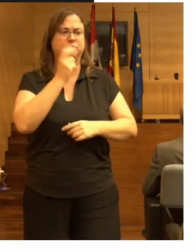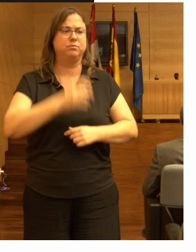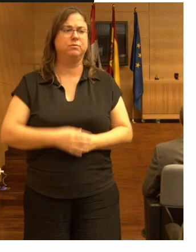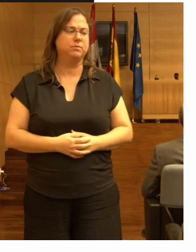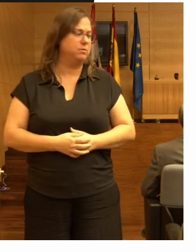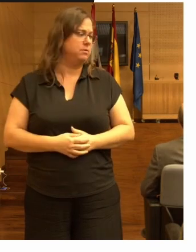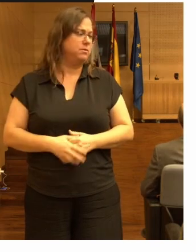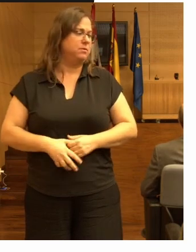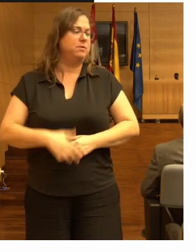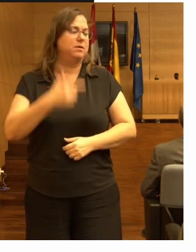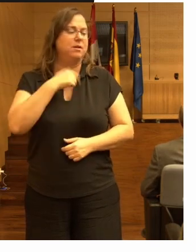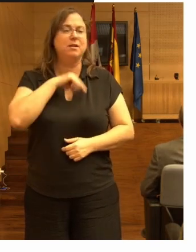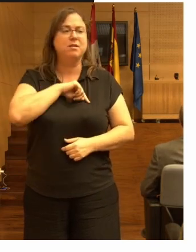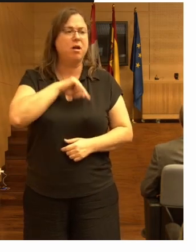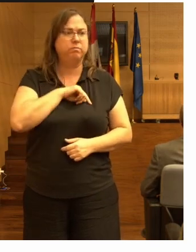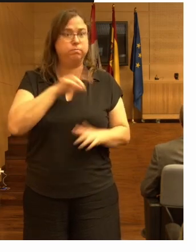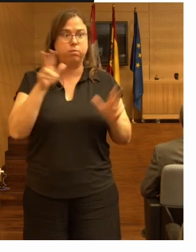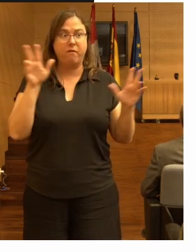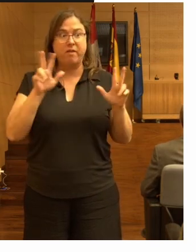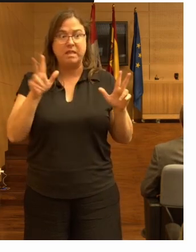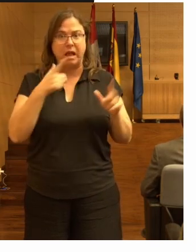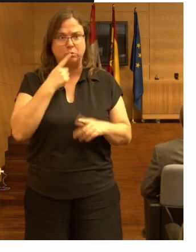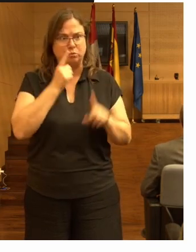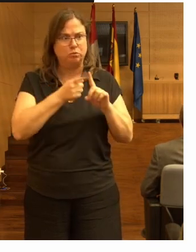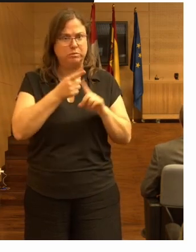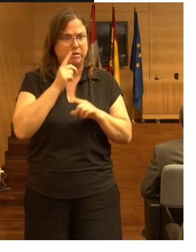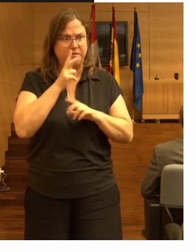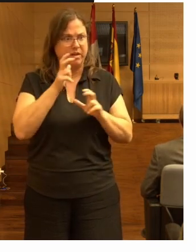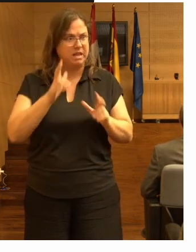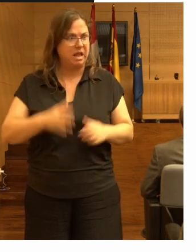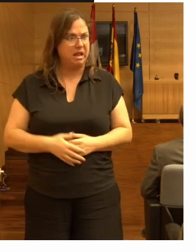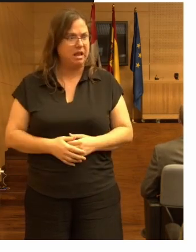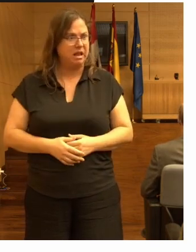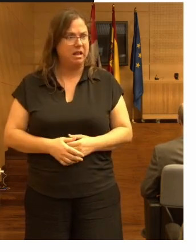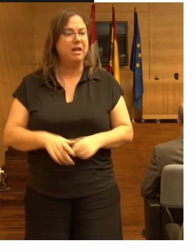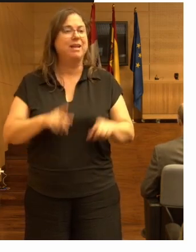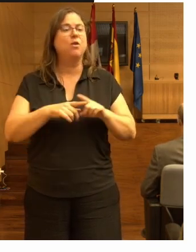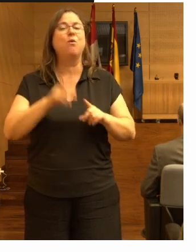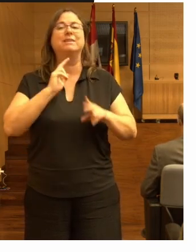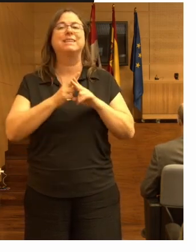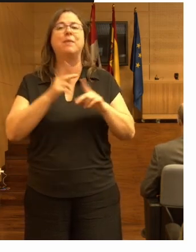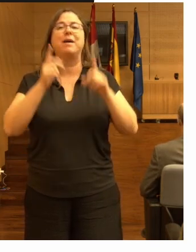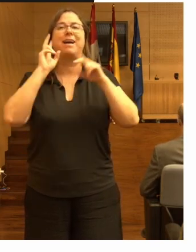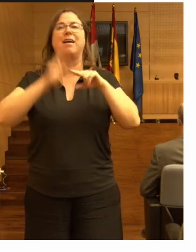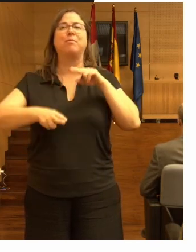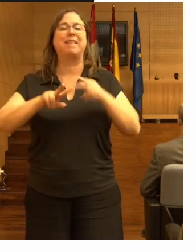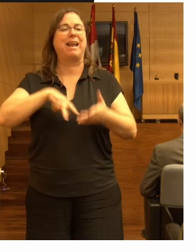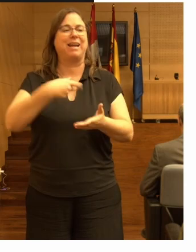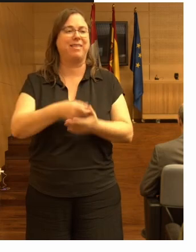me quedé horrorizado cuando me enteré de esto esto no va de prevención de caídas